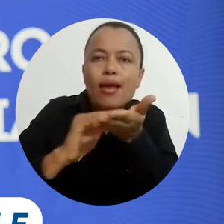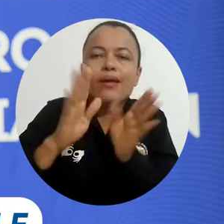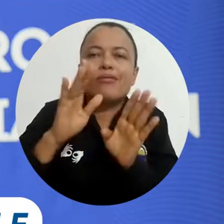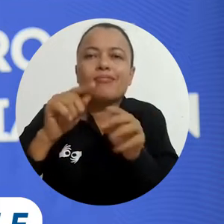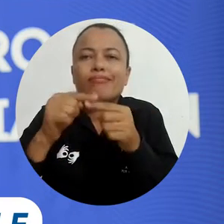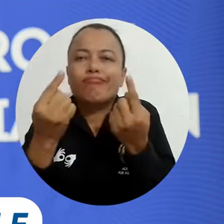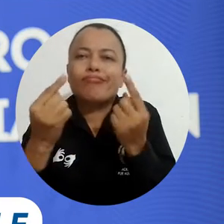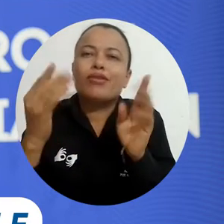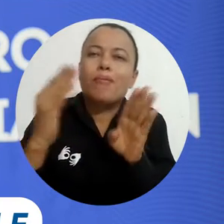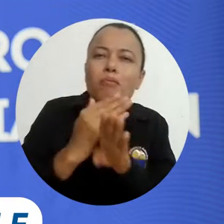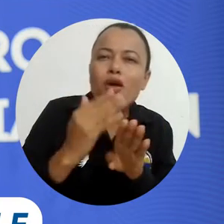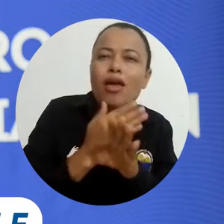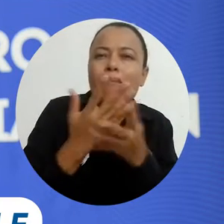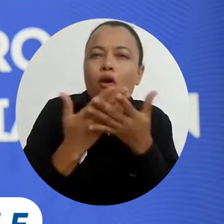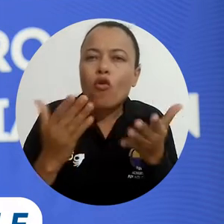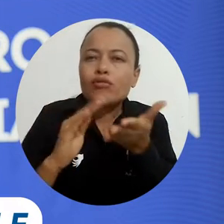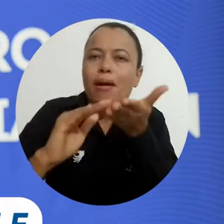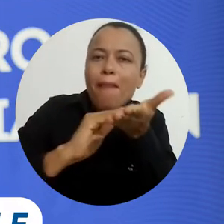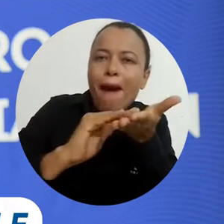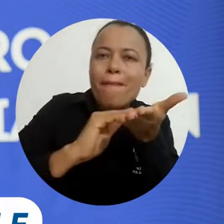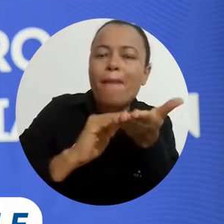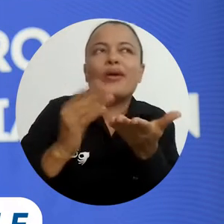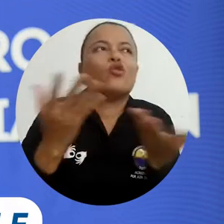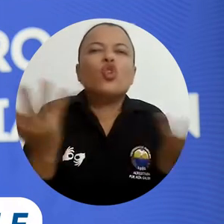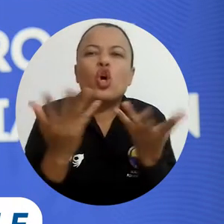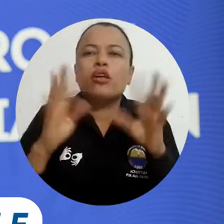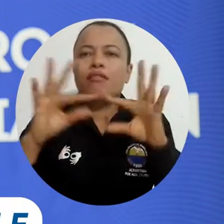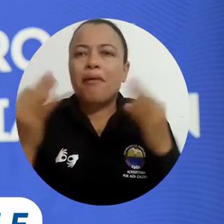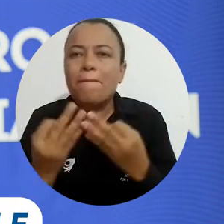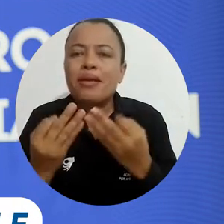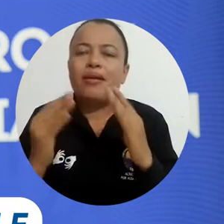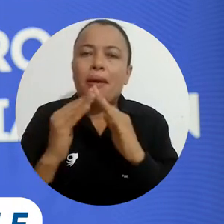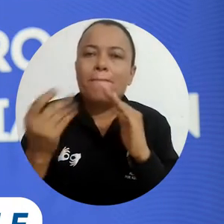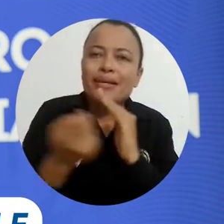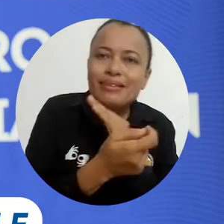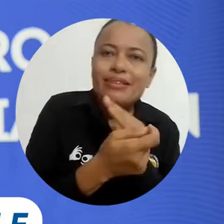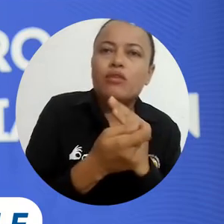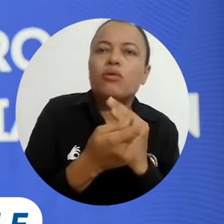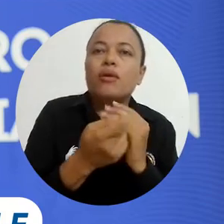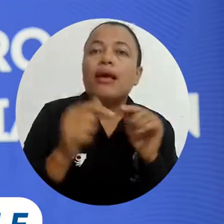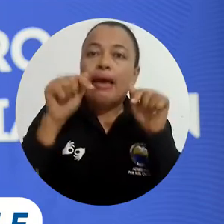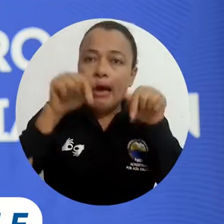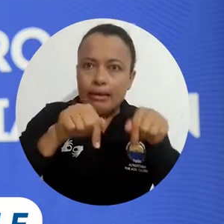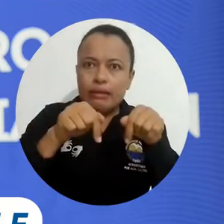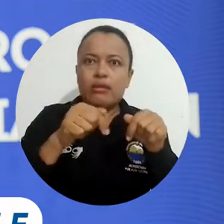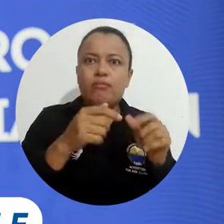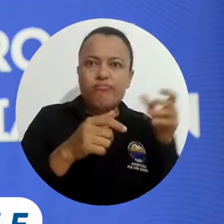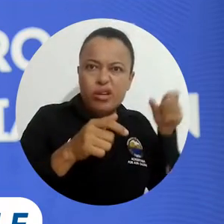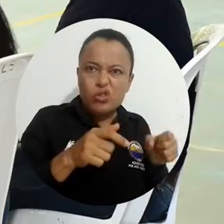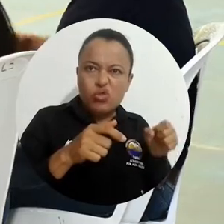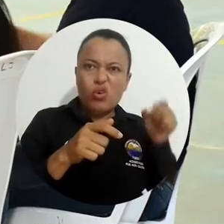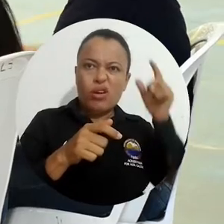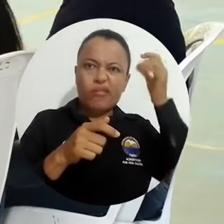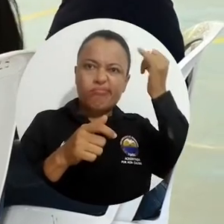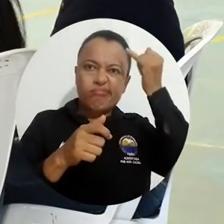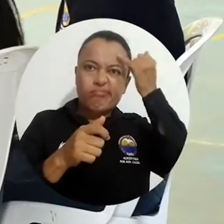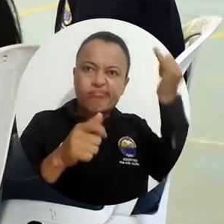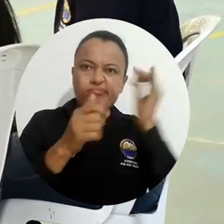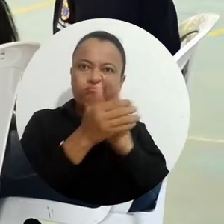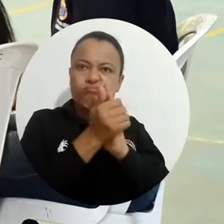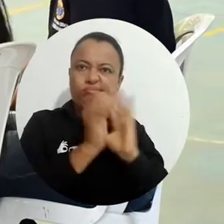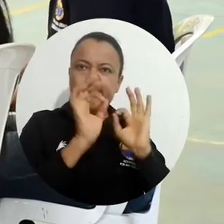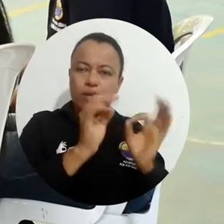solución a nuestras diferencias, a nuestros conflictos, en nuestra familia, con nuestros vecinos. Tenemos unos